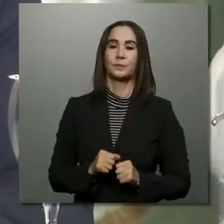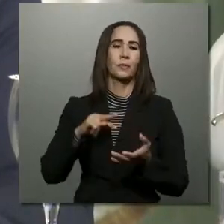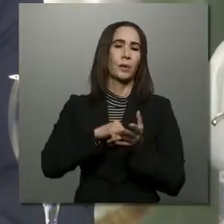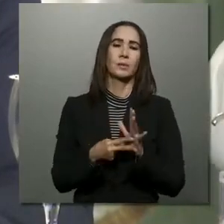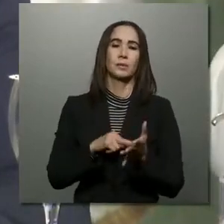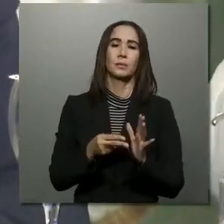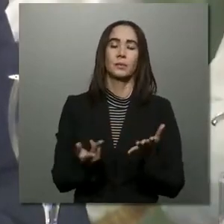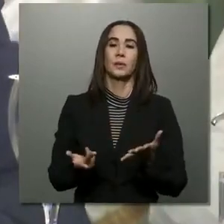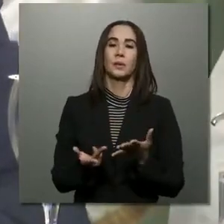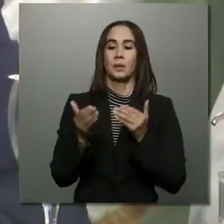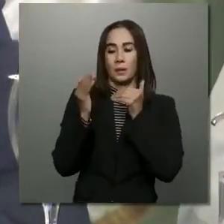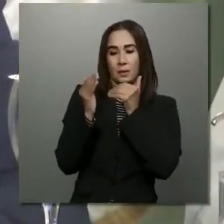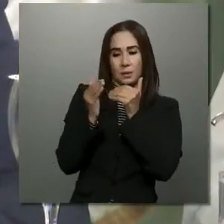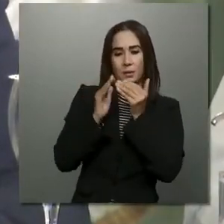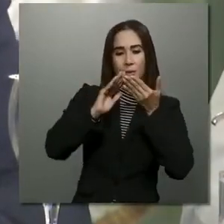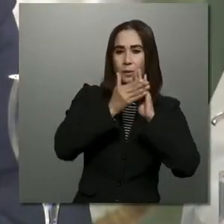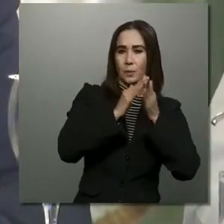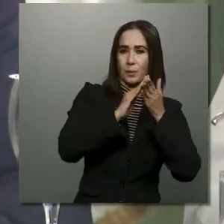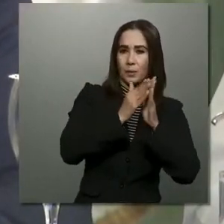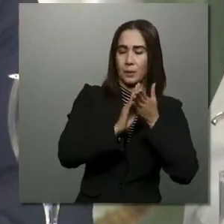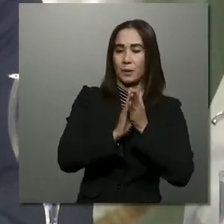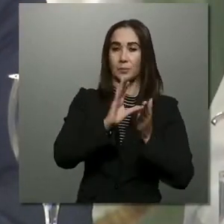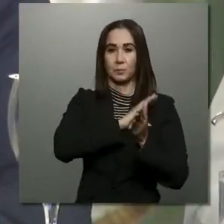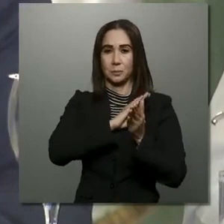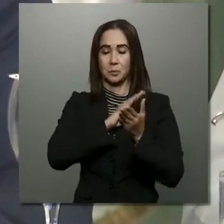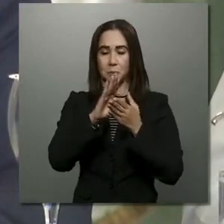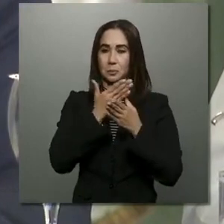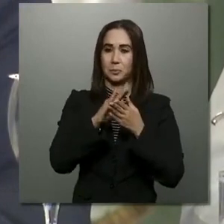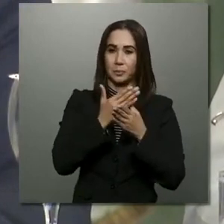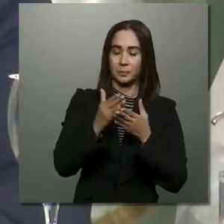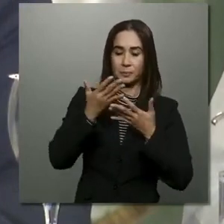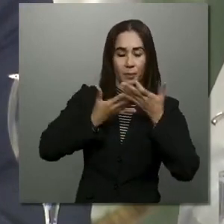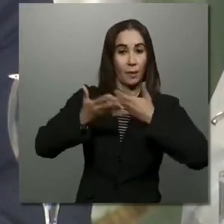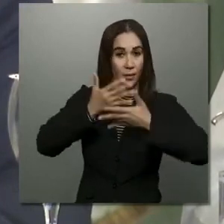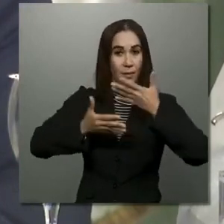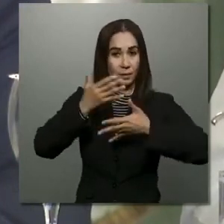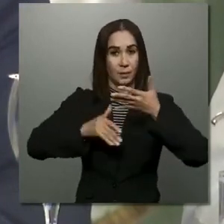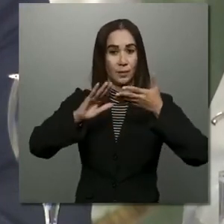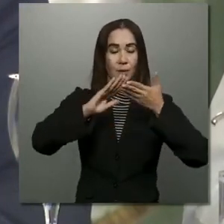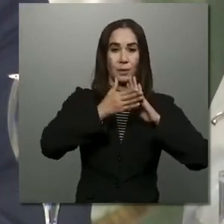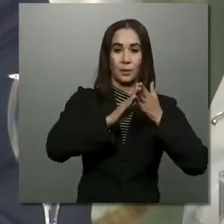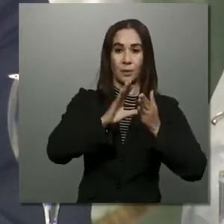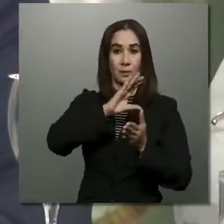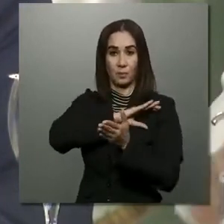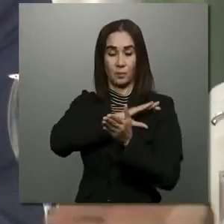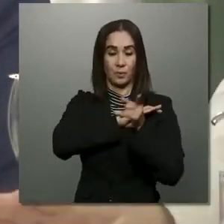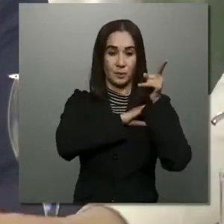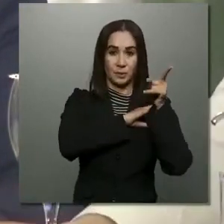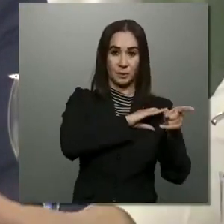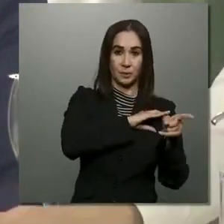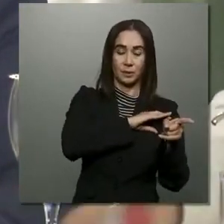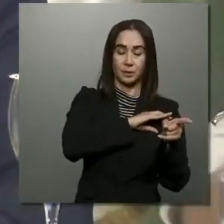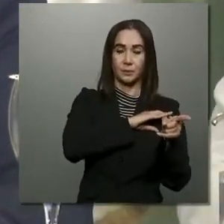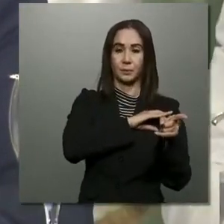decir, de acercamiento comunitario. La relación con la comunidad se ha convertido en uno de